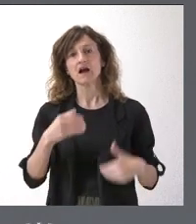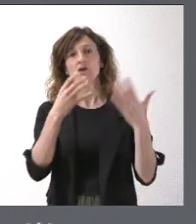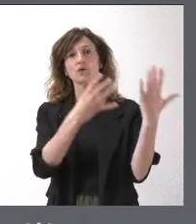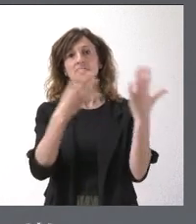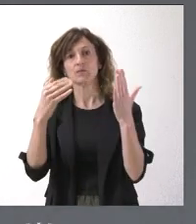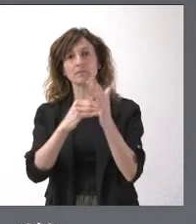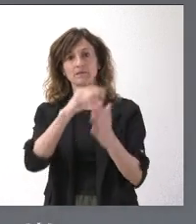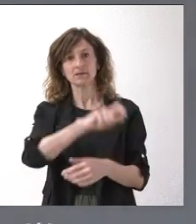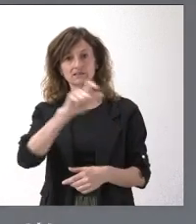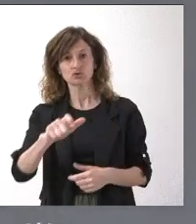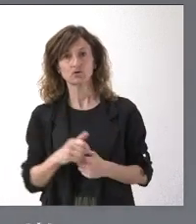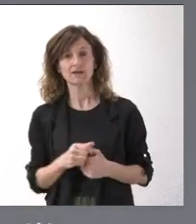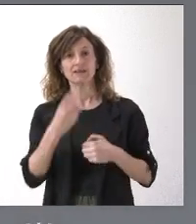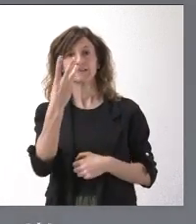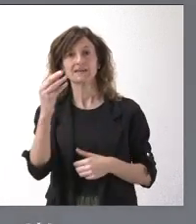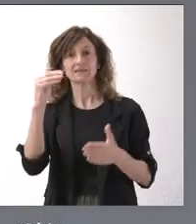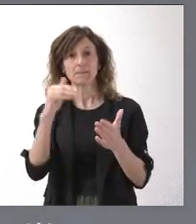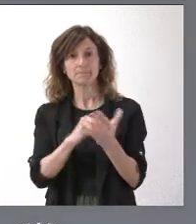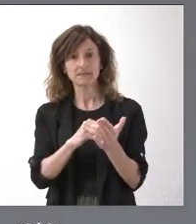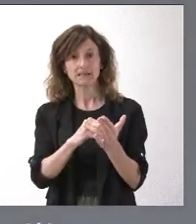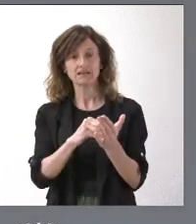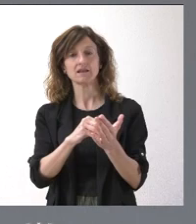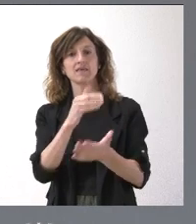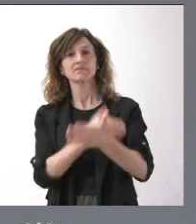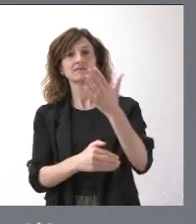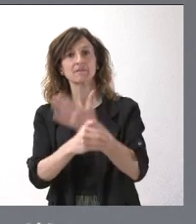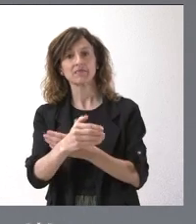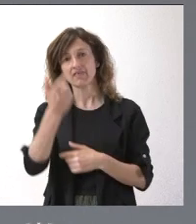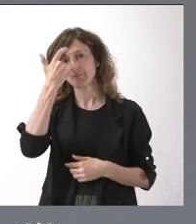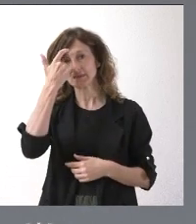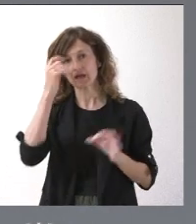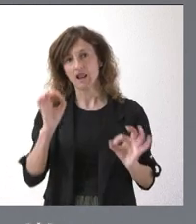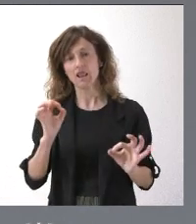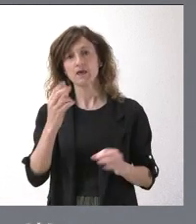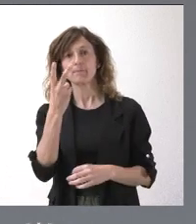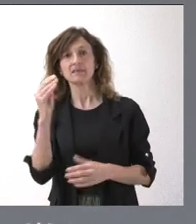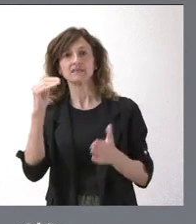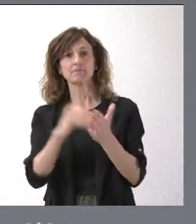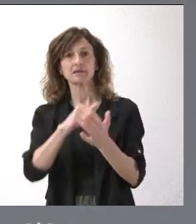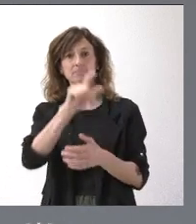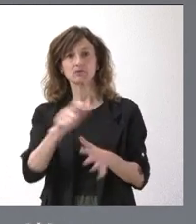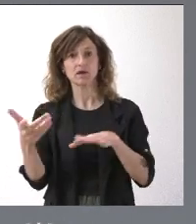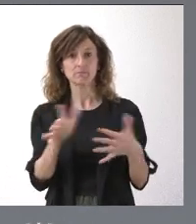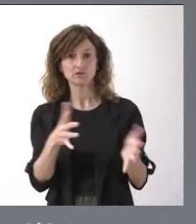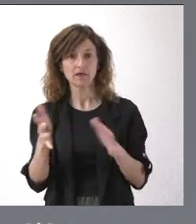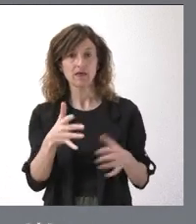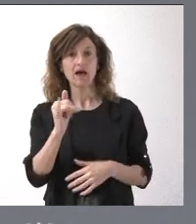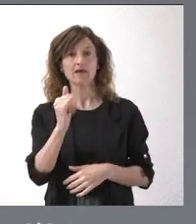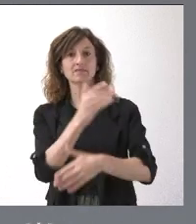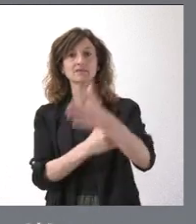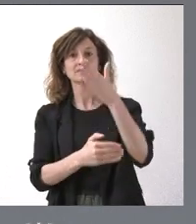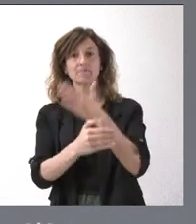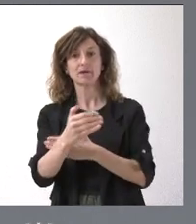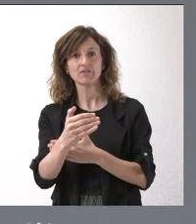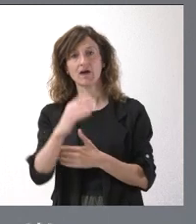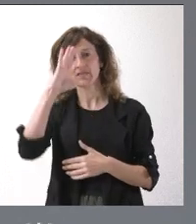.000 personas, 30.000 tienen discapacidad mental, 20.000 personas aproximadamente tienen discapacidad